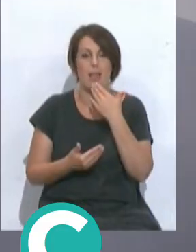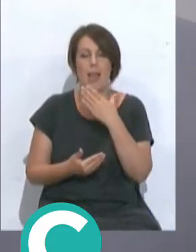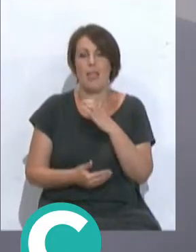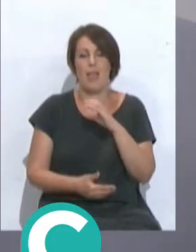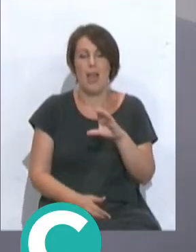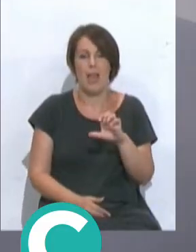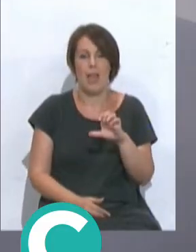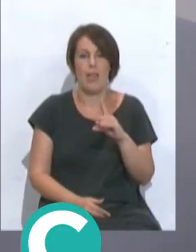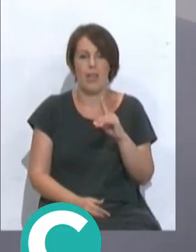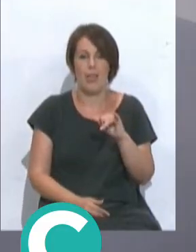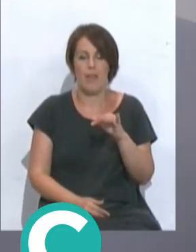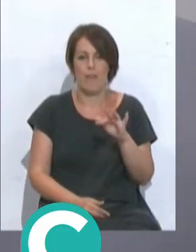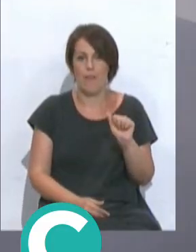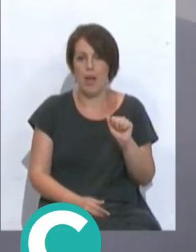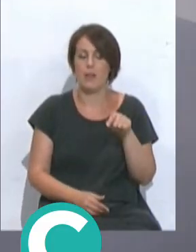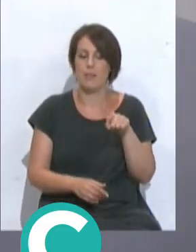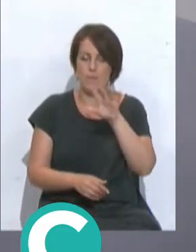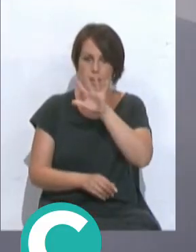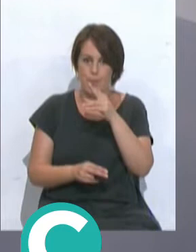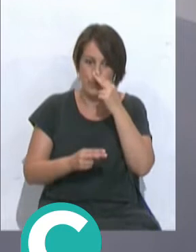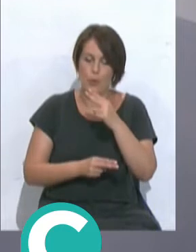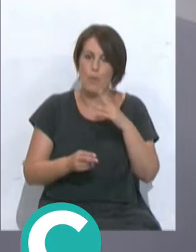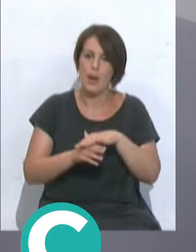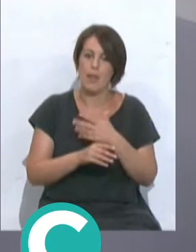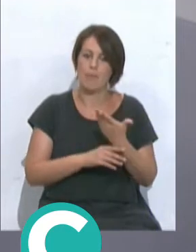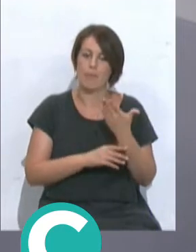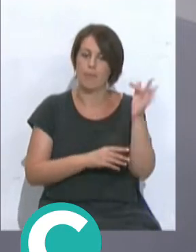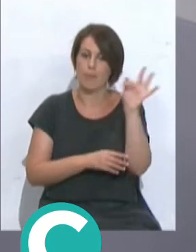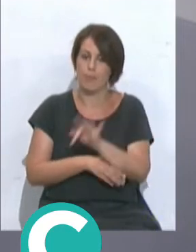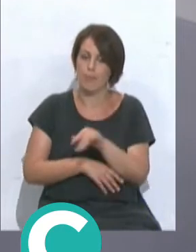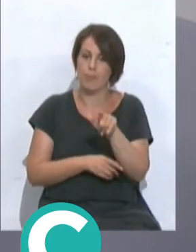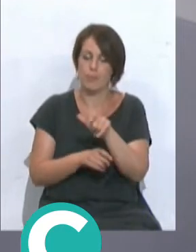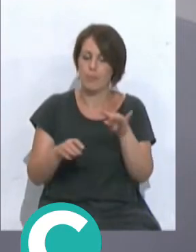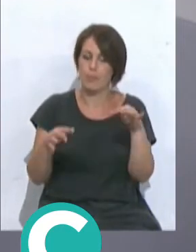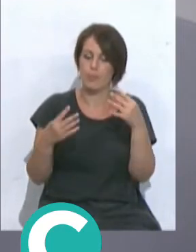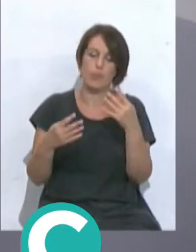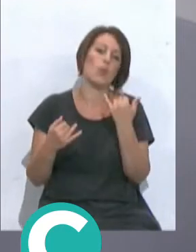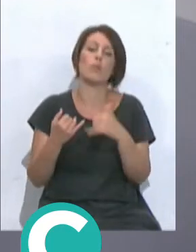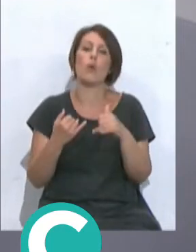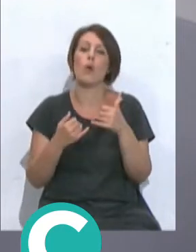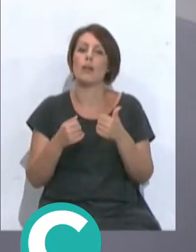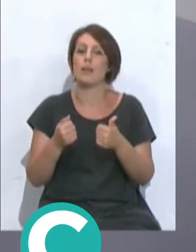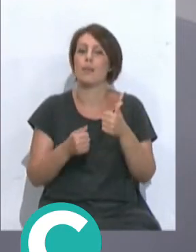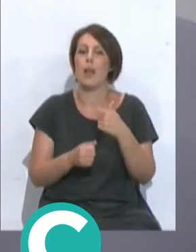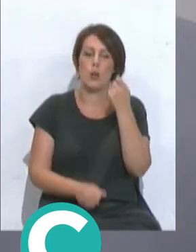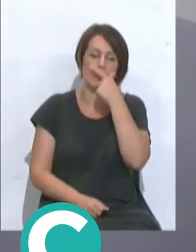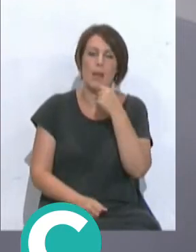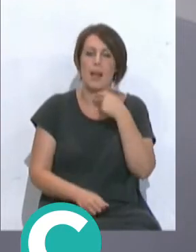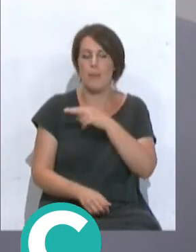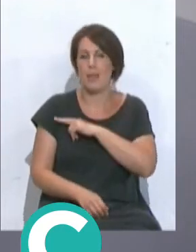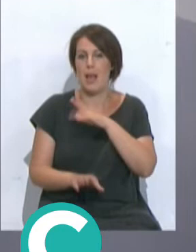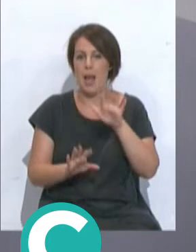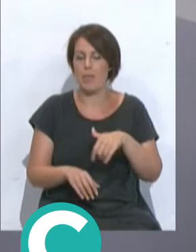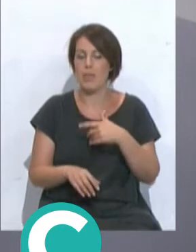Cádiz, para que también haga publicar esas imágenes para poder ofrecérselas a los telespectadores en esos últimos exámenes. José Mari, capitán del Cádiz,